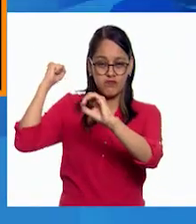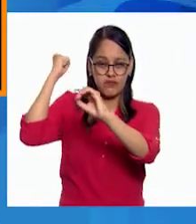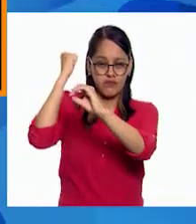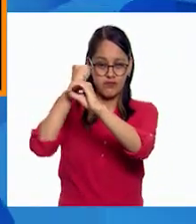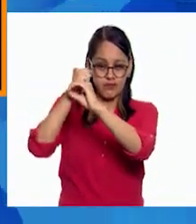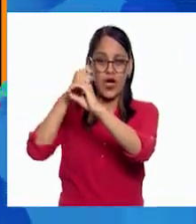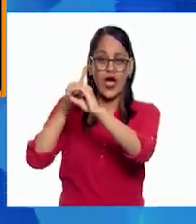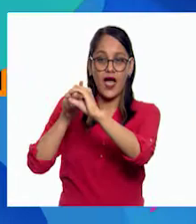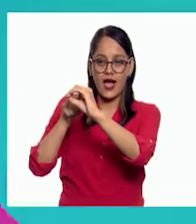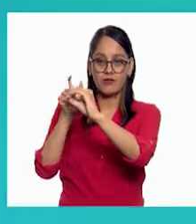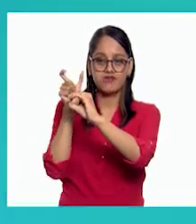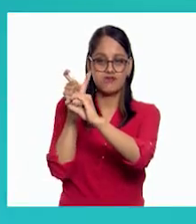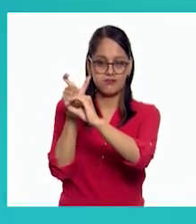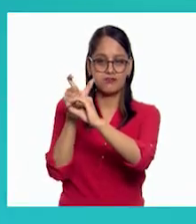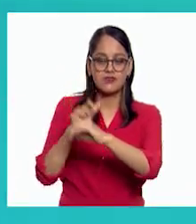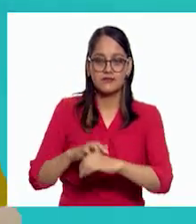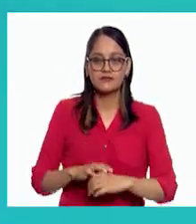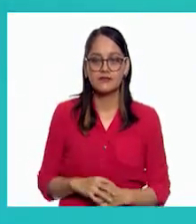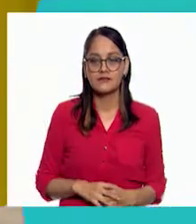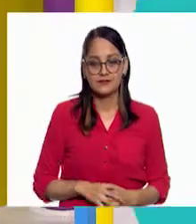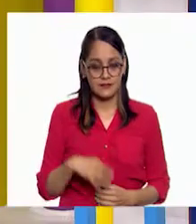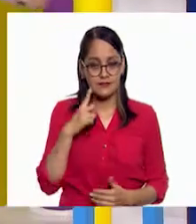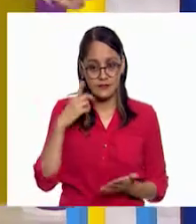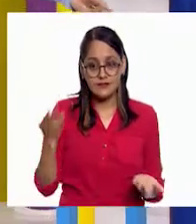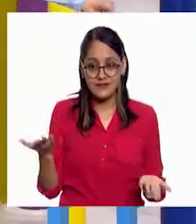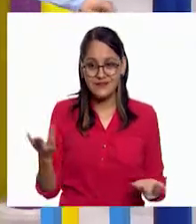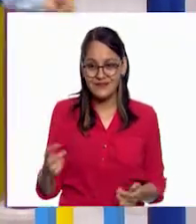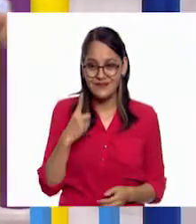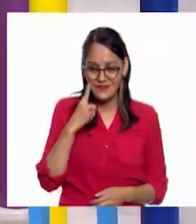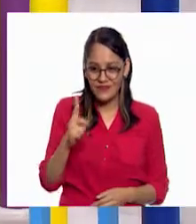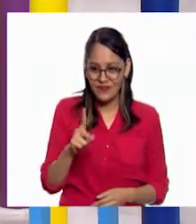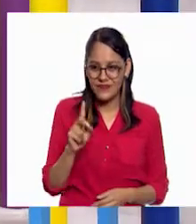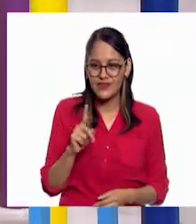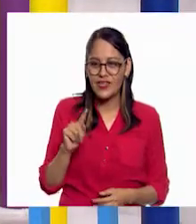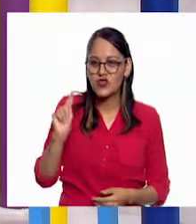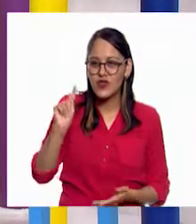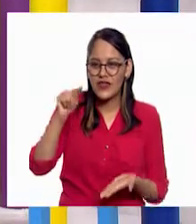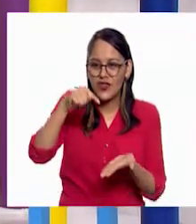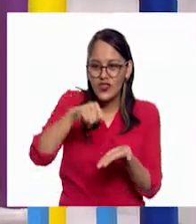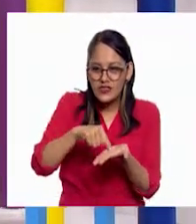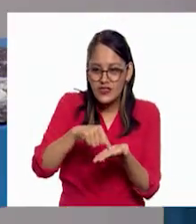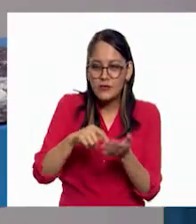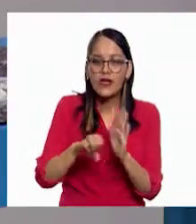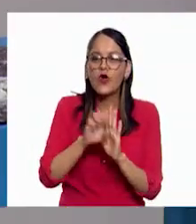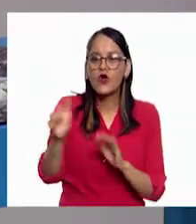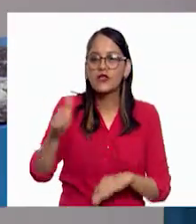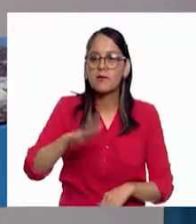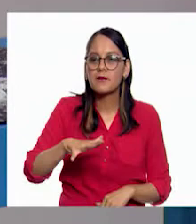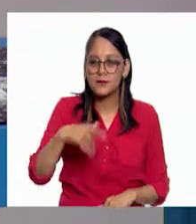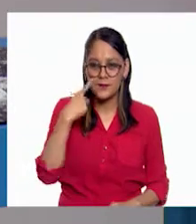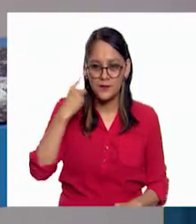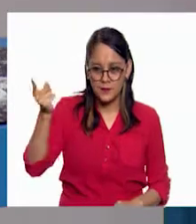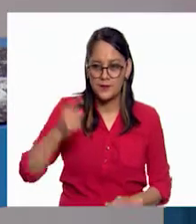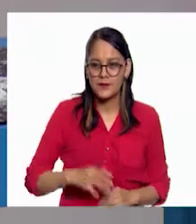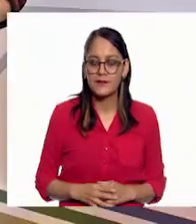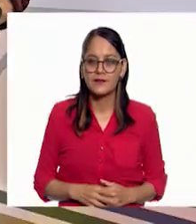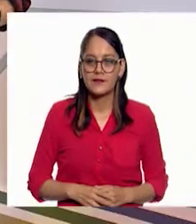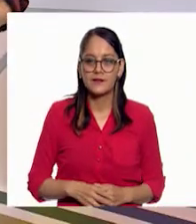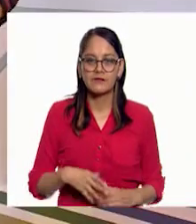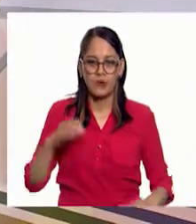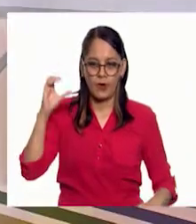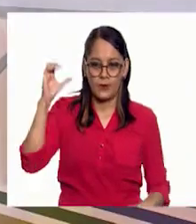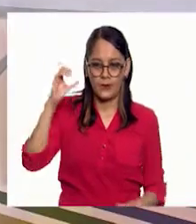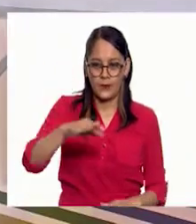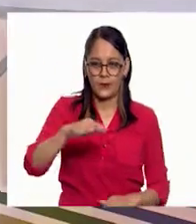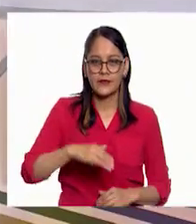ese cráter? Exactamente, sí. Y aquí ya le hiciste un dedito a chiquito, pero si tiraras otra. A ver, vamos, una más, niñas y niños